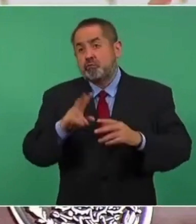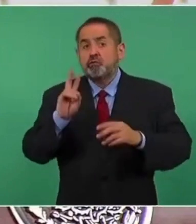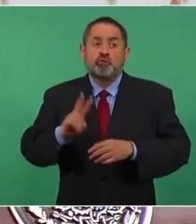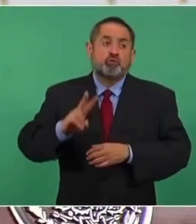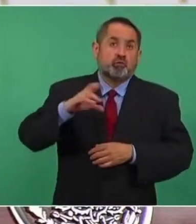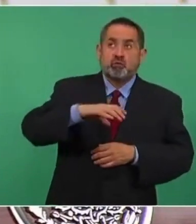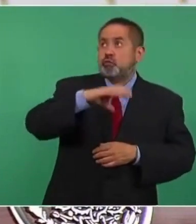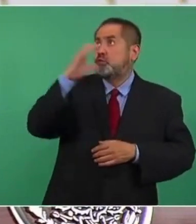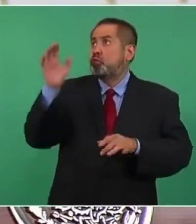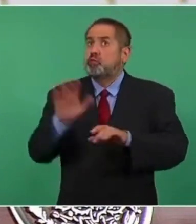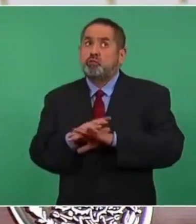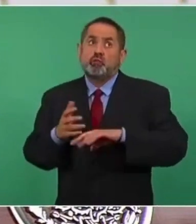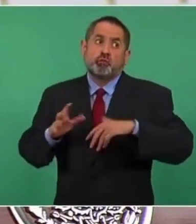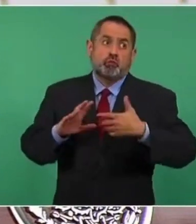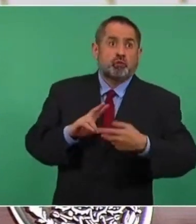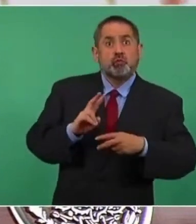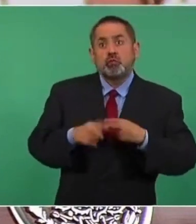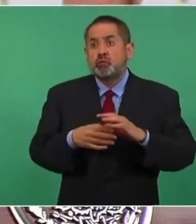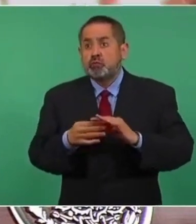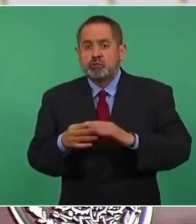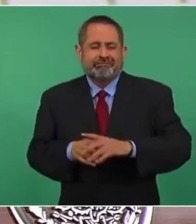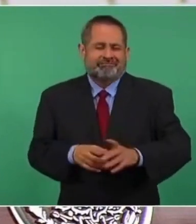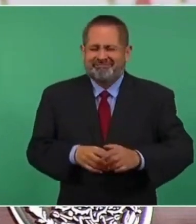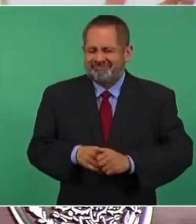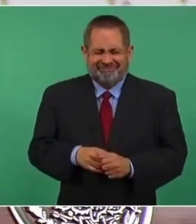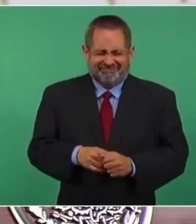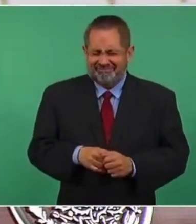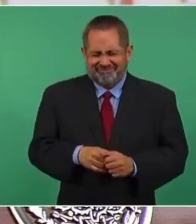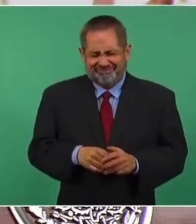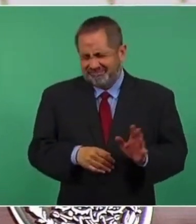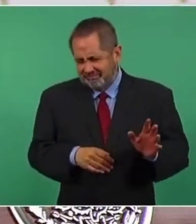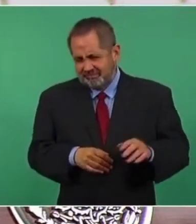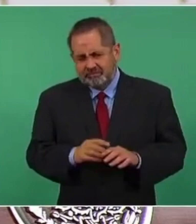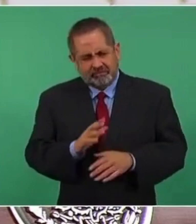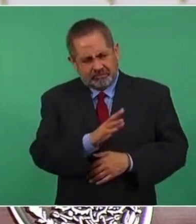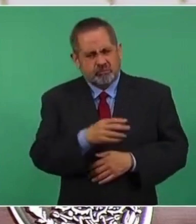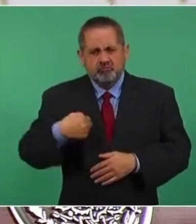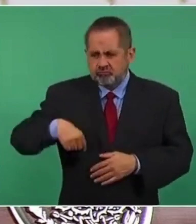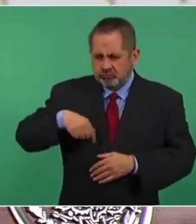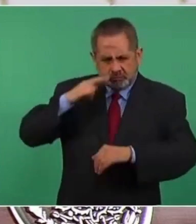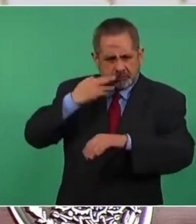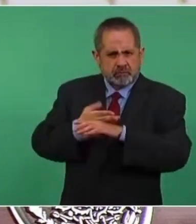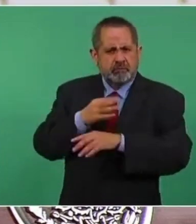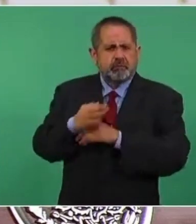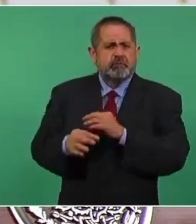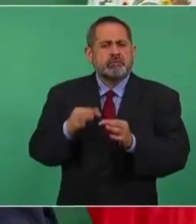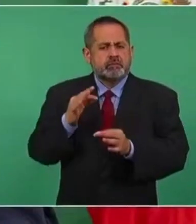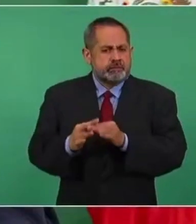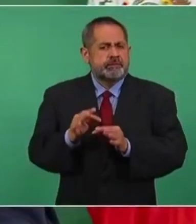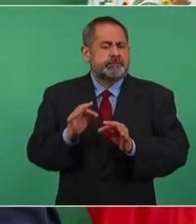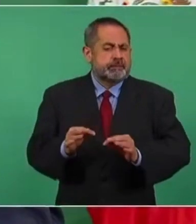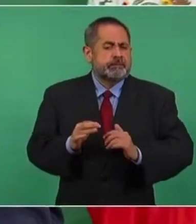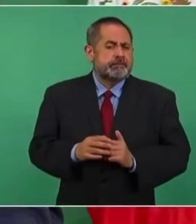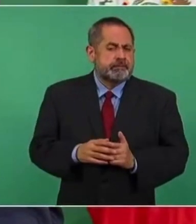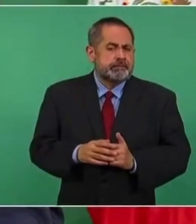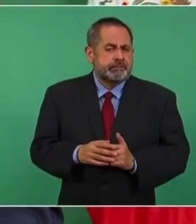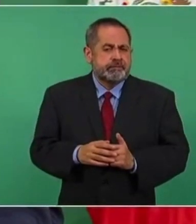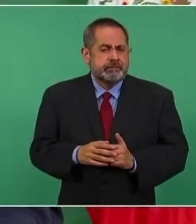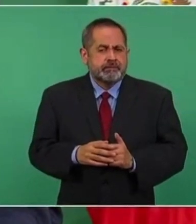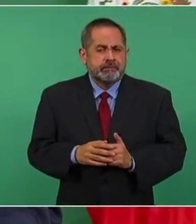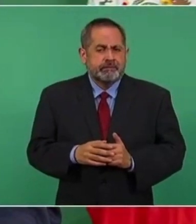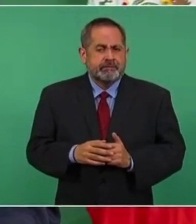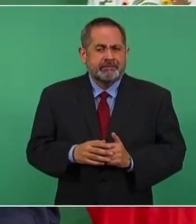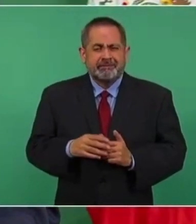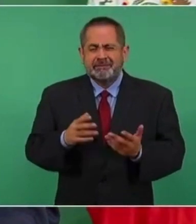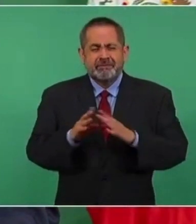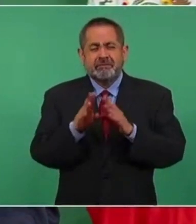climático, pero se permite que se produzca cada vez más, que